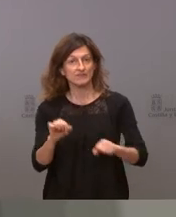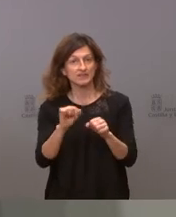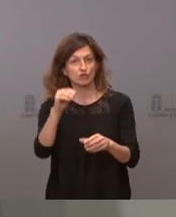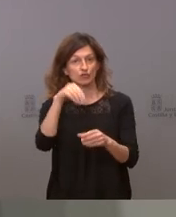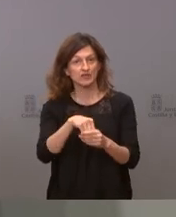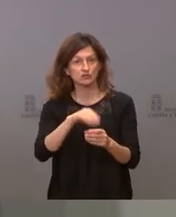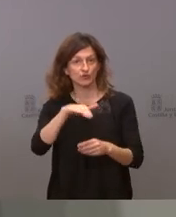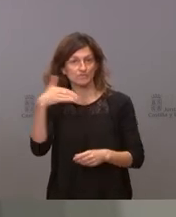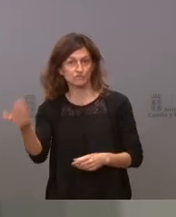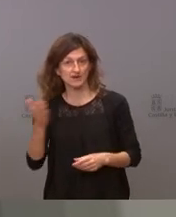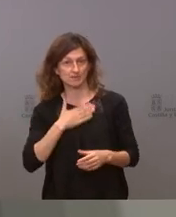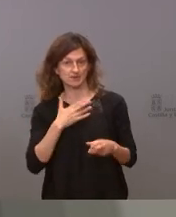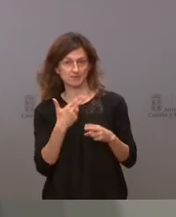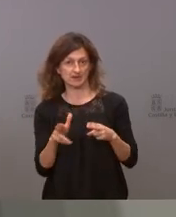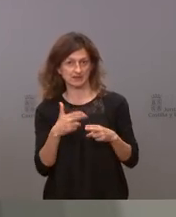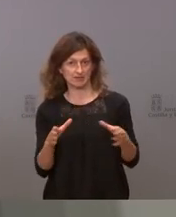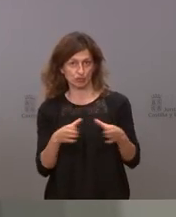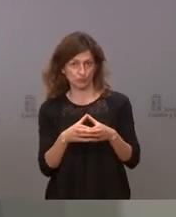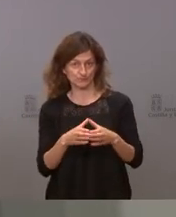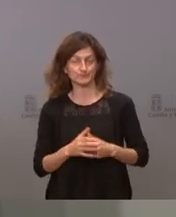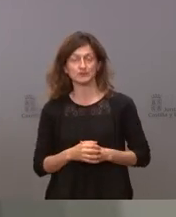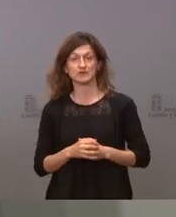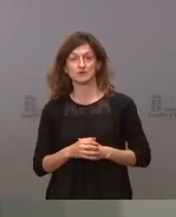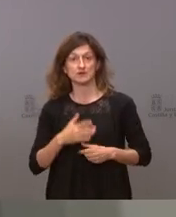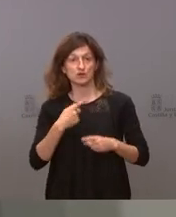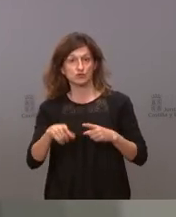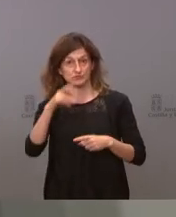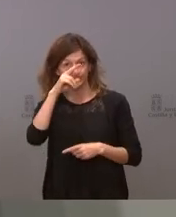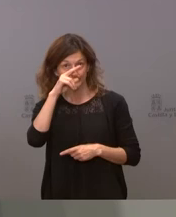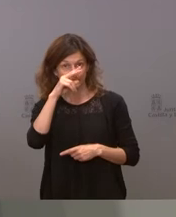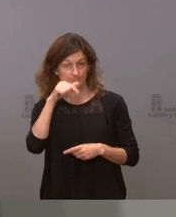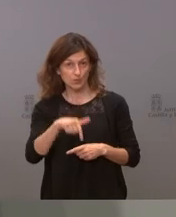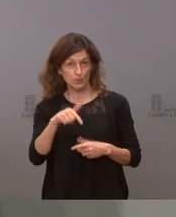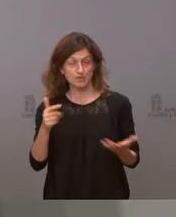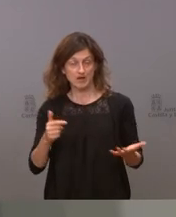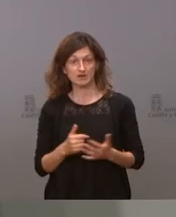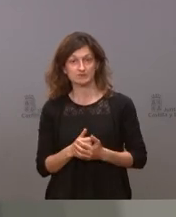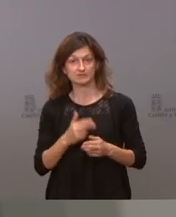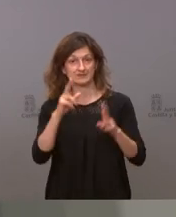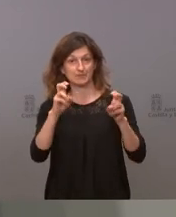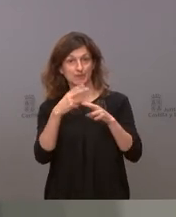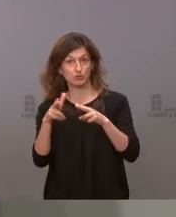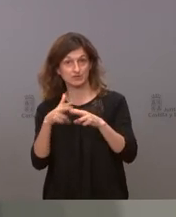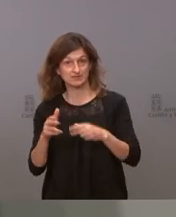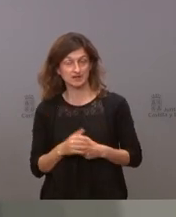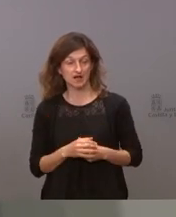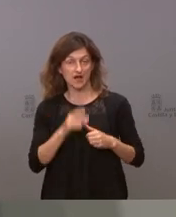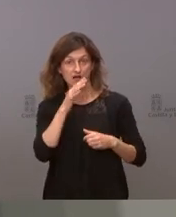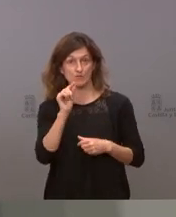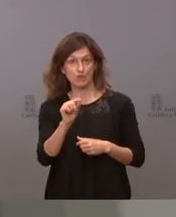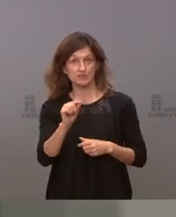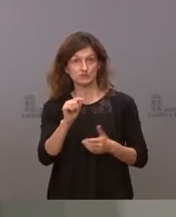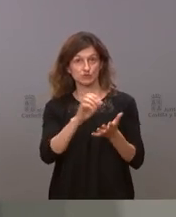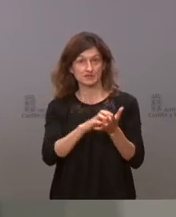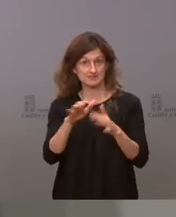de mi partido yo creo que una de las cosas más preocupantes que tenemos políticamente en este momento en esta